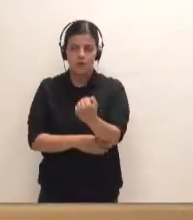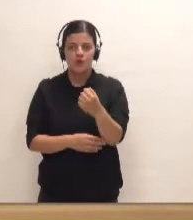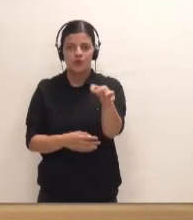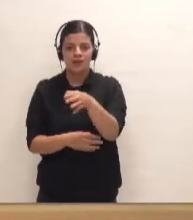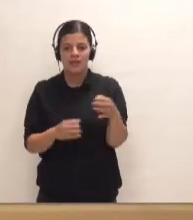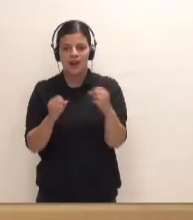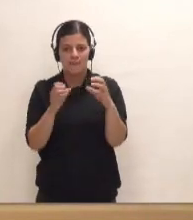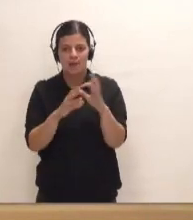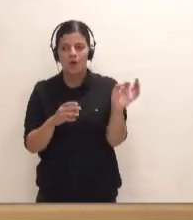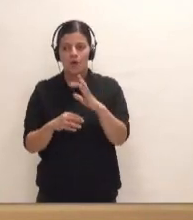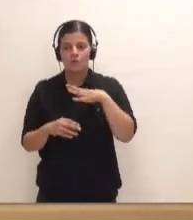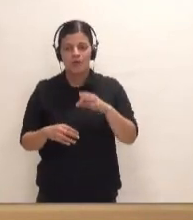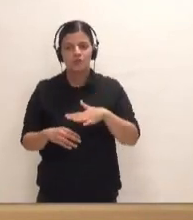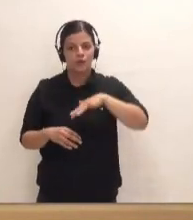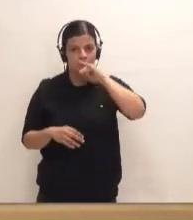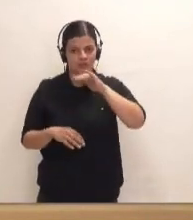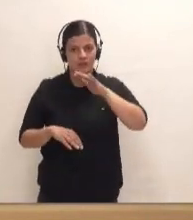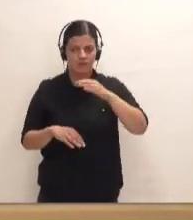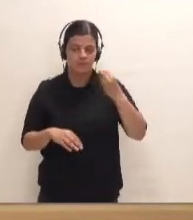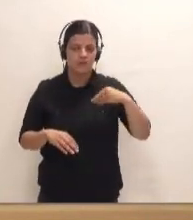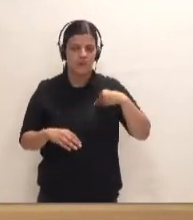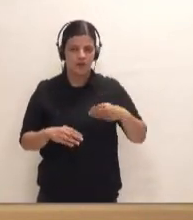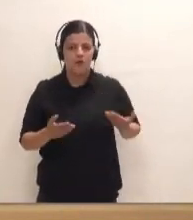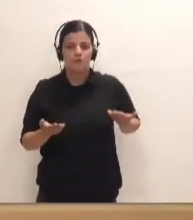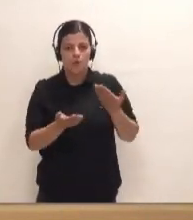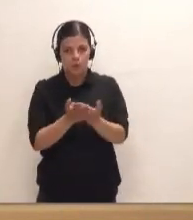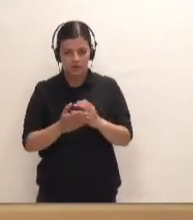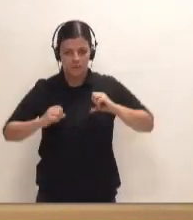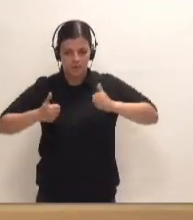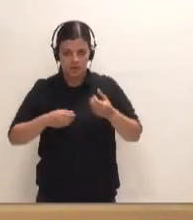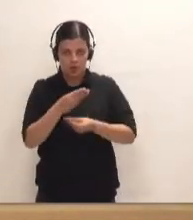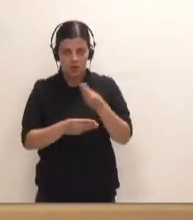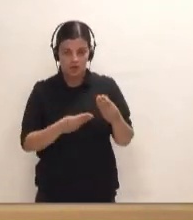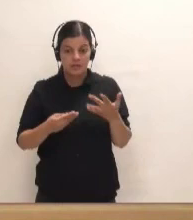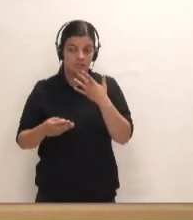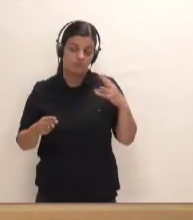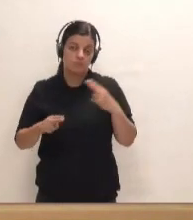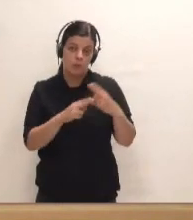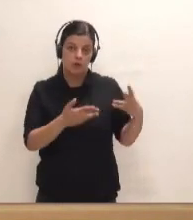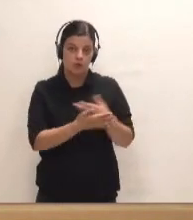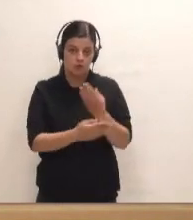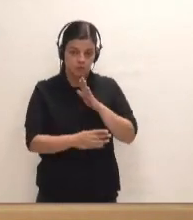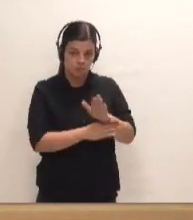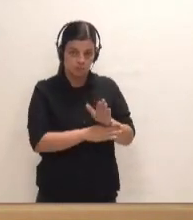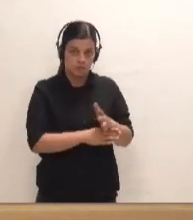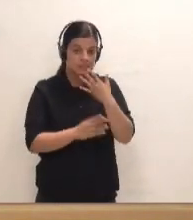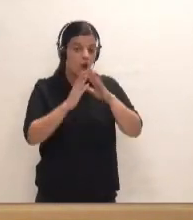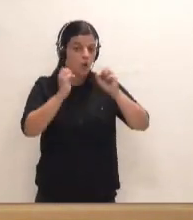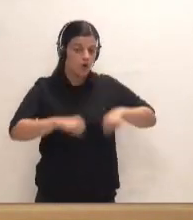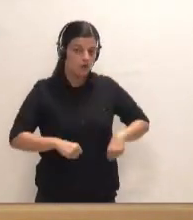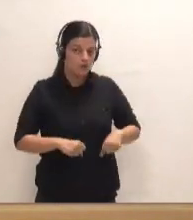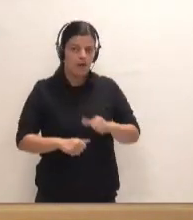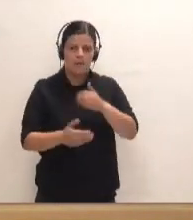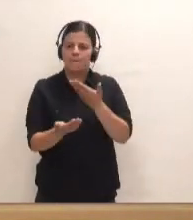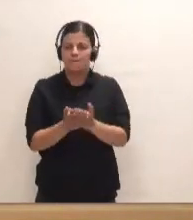pudiera ser suficiente con la propuesta que hice al principio en nombre de todos, si estuviesen de acuerdo. Por lo tanto, les pido